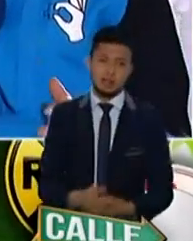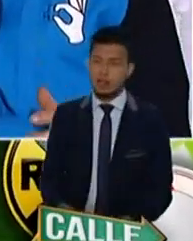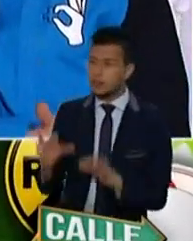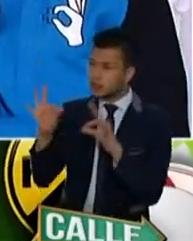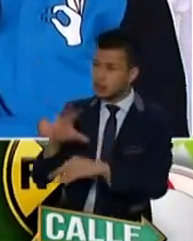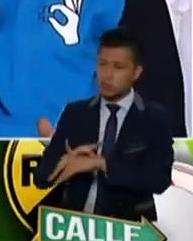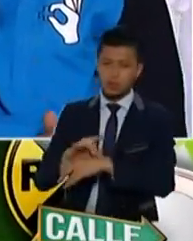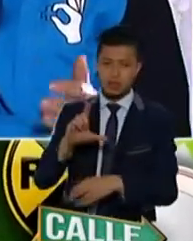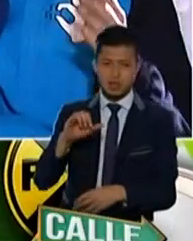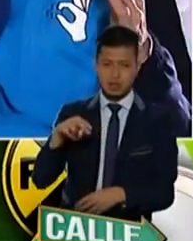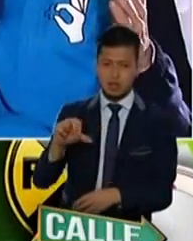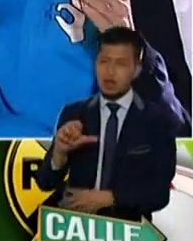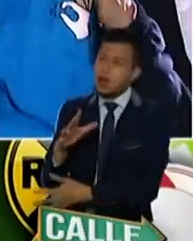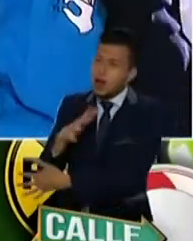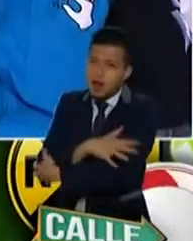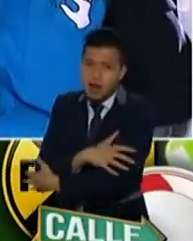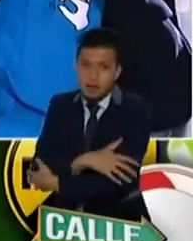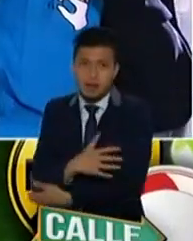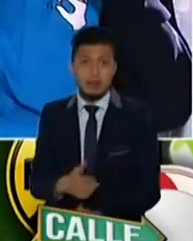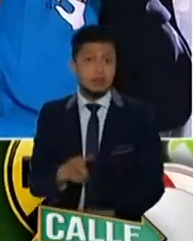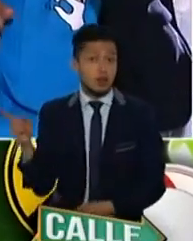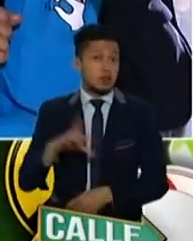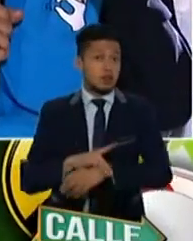Alcaldesa.